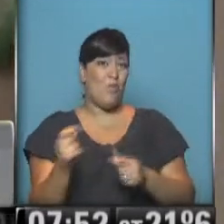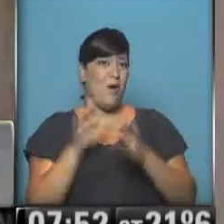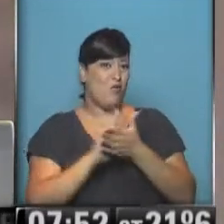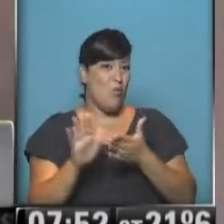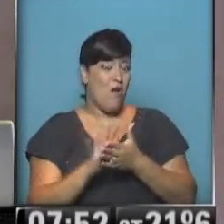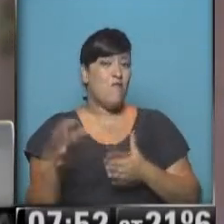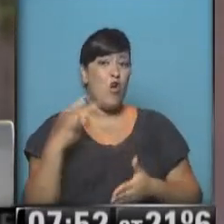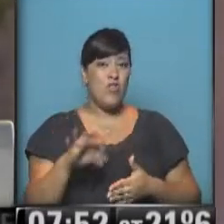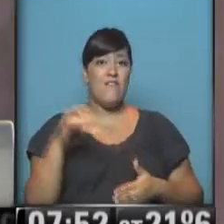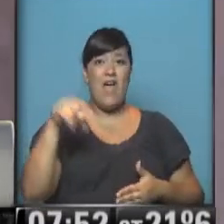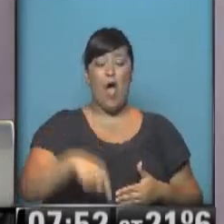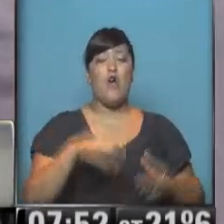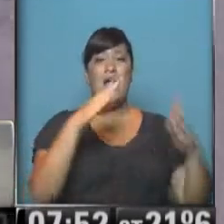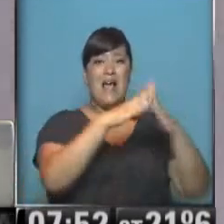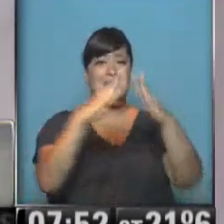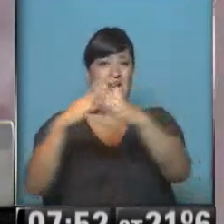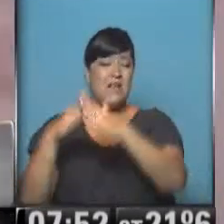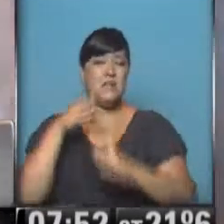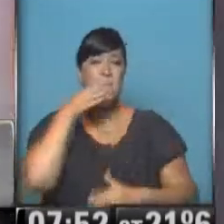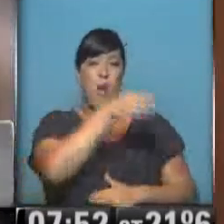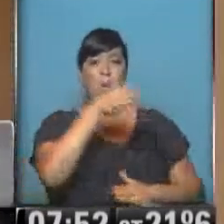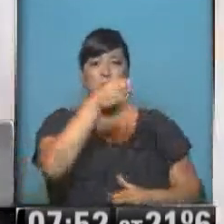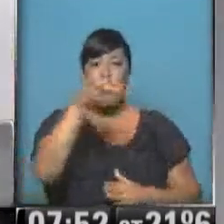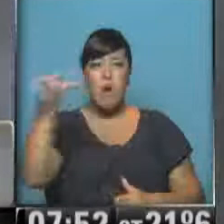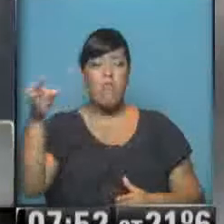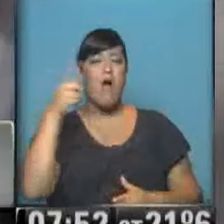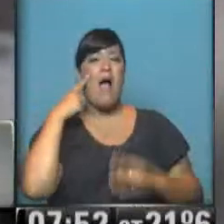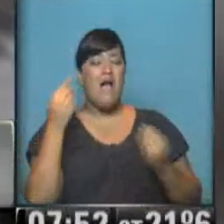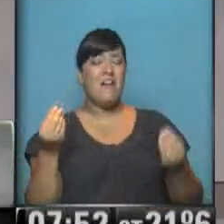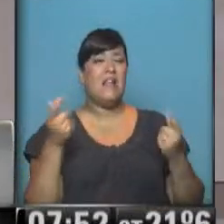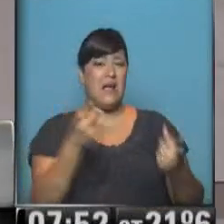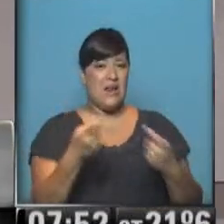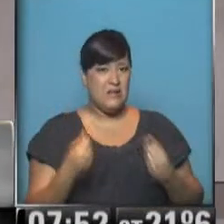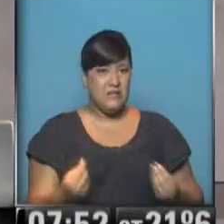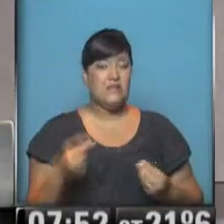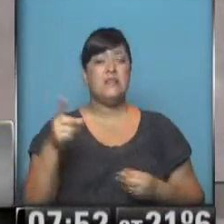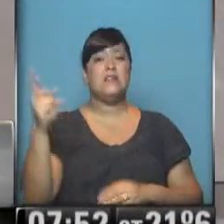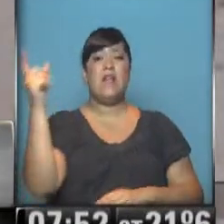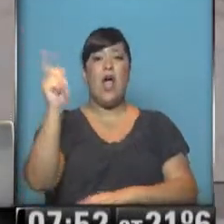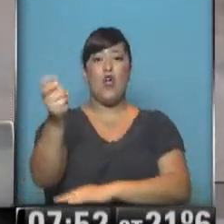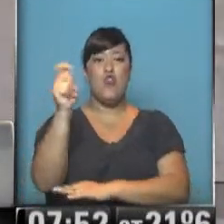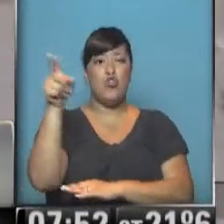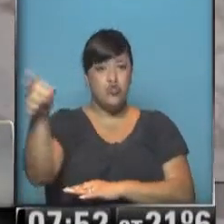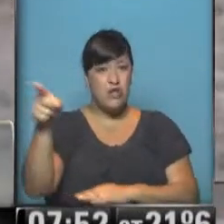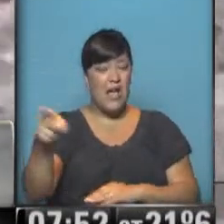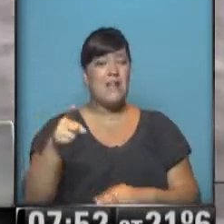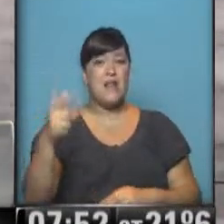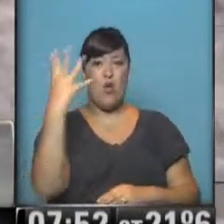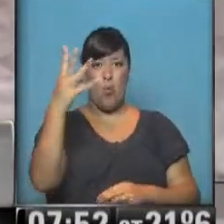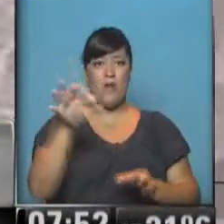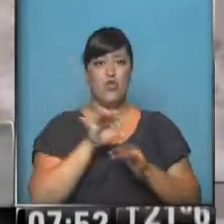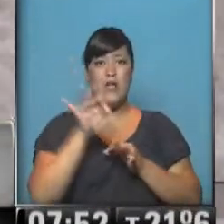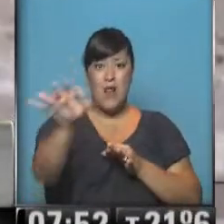haciendo el relevamiento casa por casa, vamos ir visitando y todo lo que es el costanero del río, que tiene casi cuatro kilómetros,